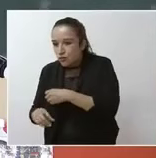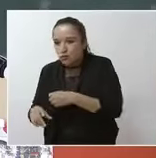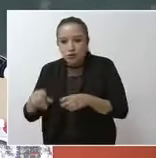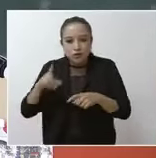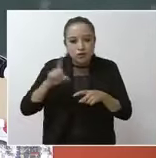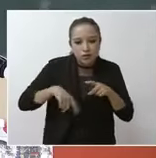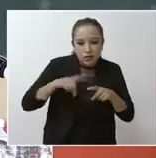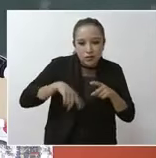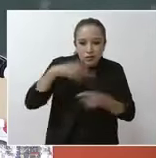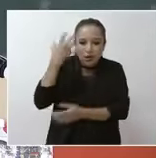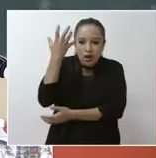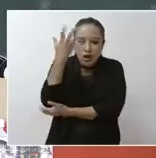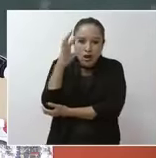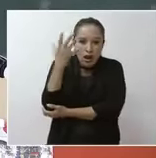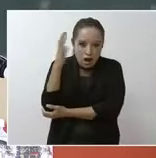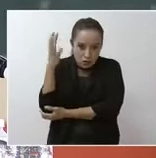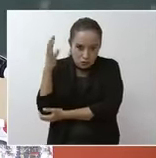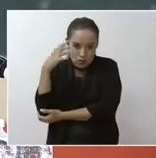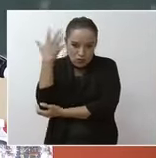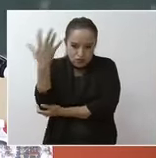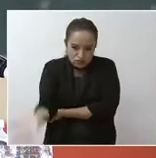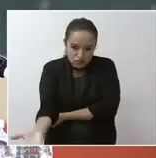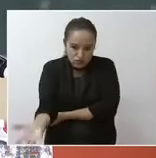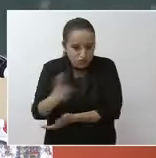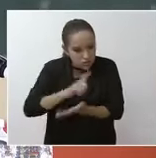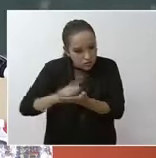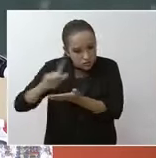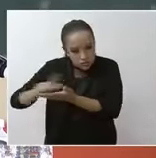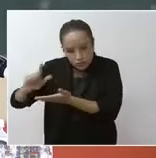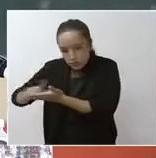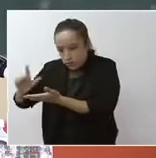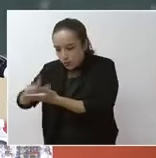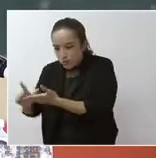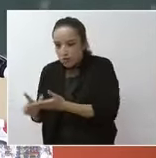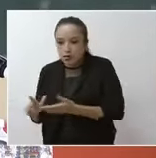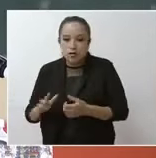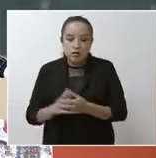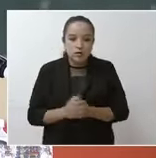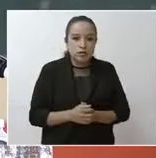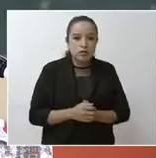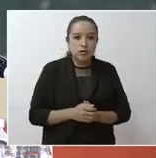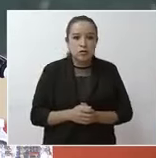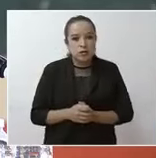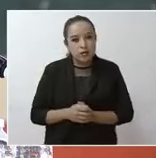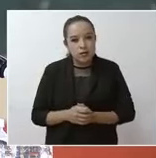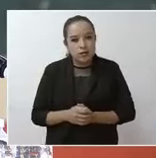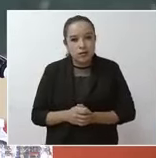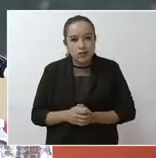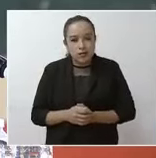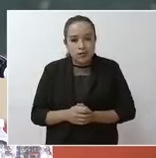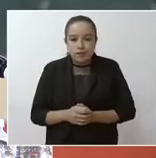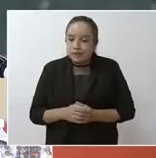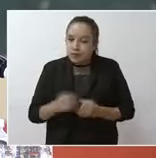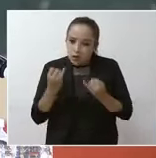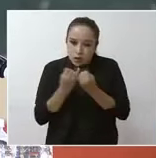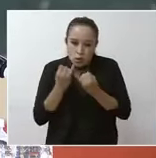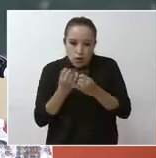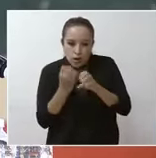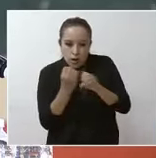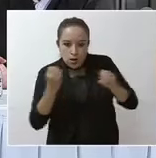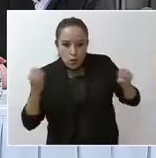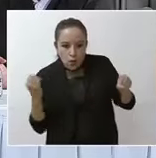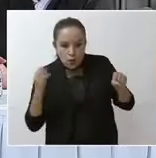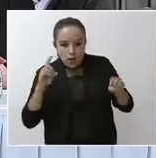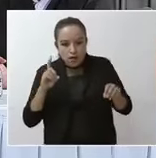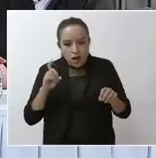ramas caídas y realizamos trabajos en la superficie de rodamiento y su limpieza y atención en obras de drenaje. En